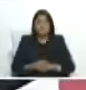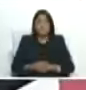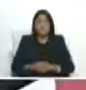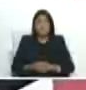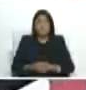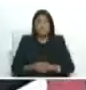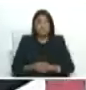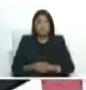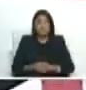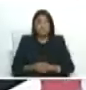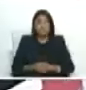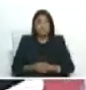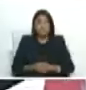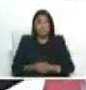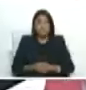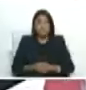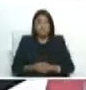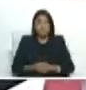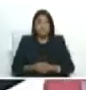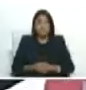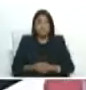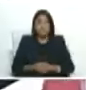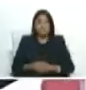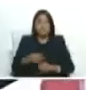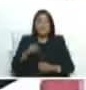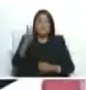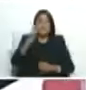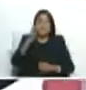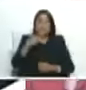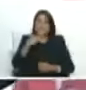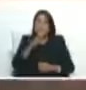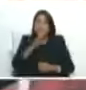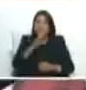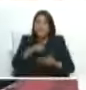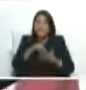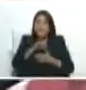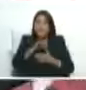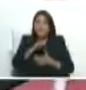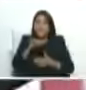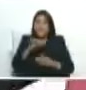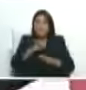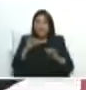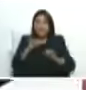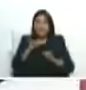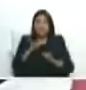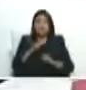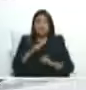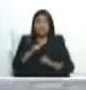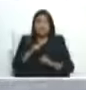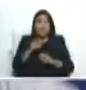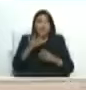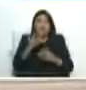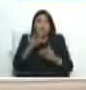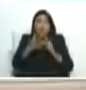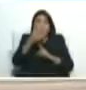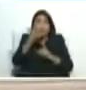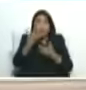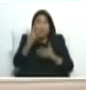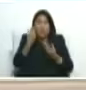y Venezuela va terminando el año 2023 en ofensiva integral con los cinco consensos